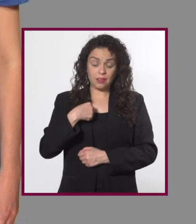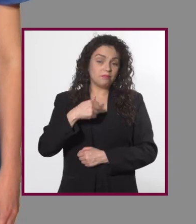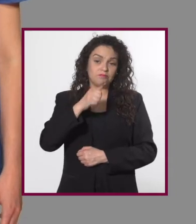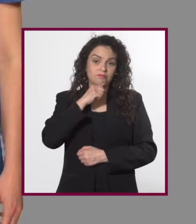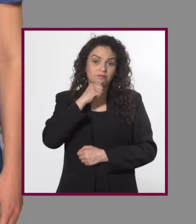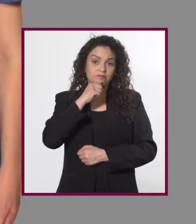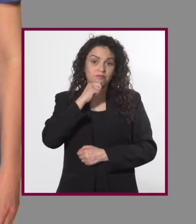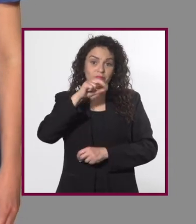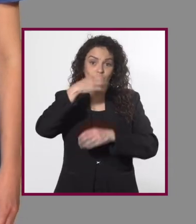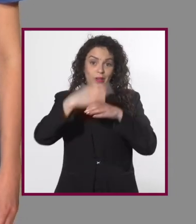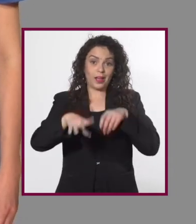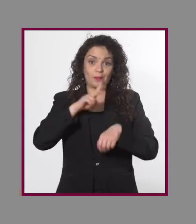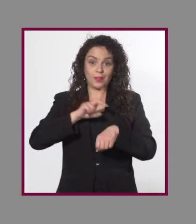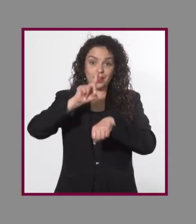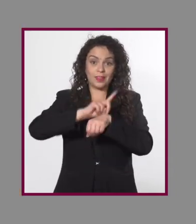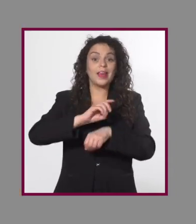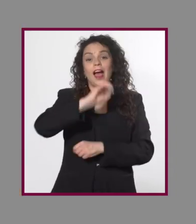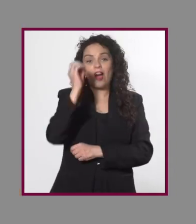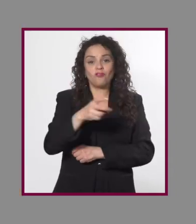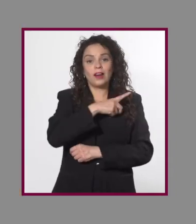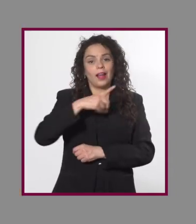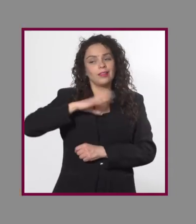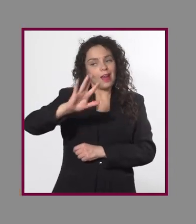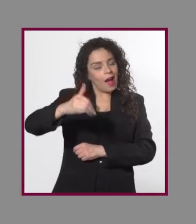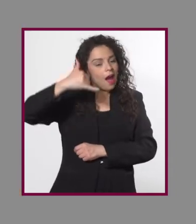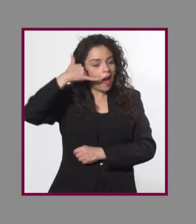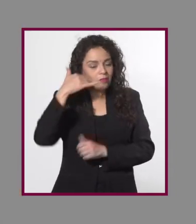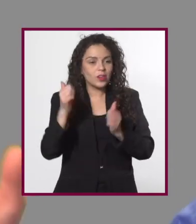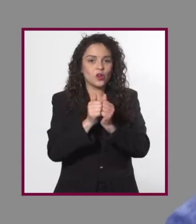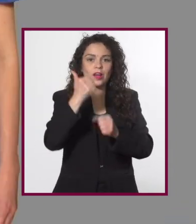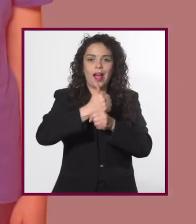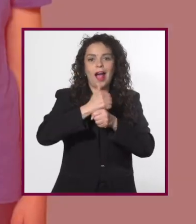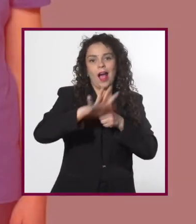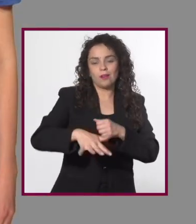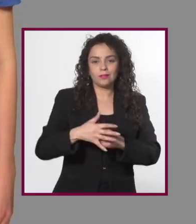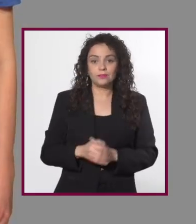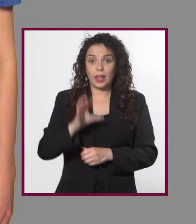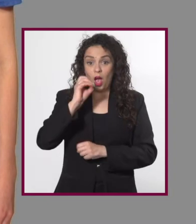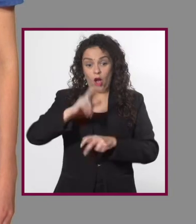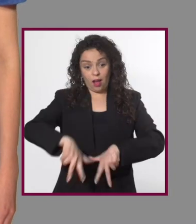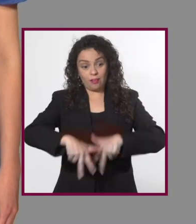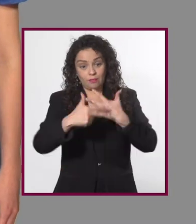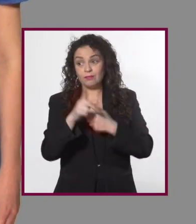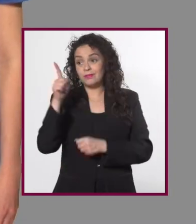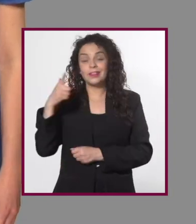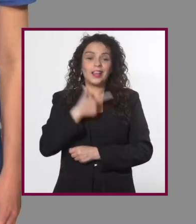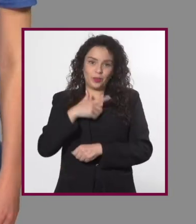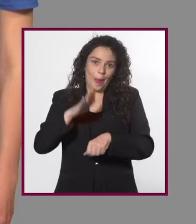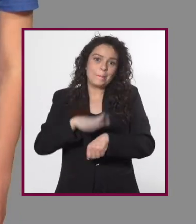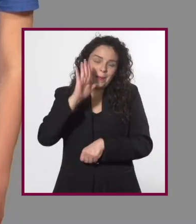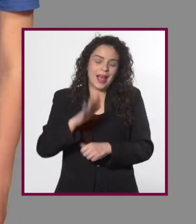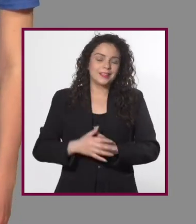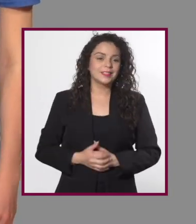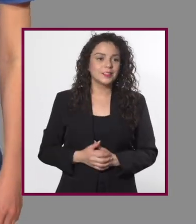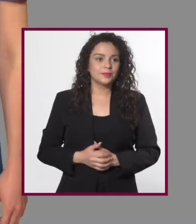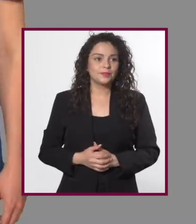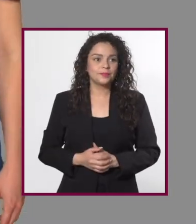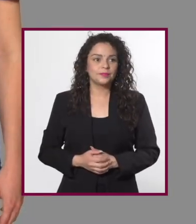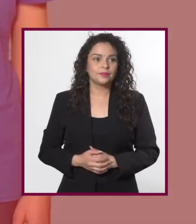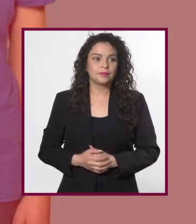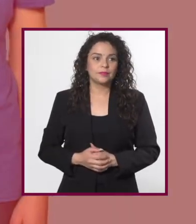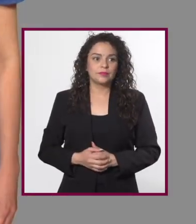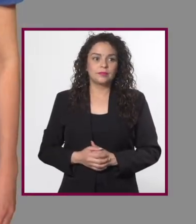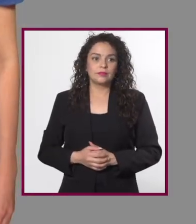Y no termina mi día sin una llamada telefónica con la abuela. O una videollamada que a ella le gustan más.